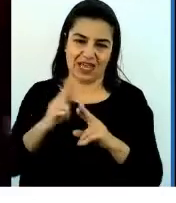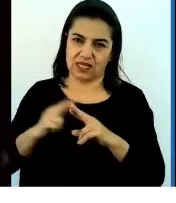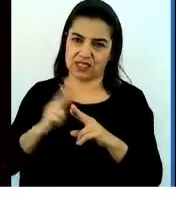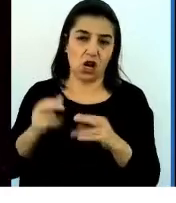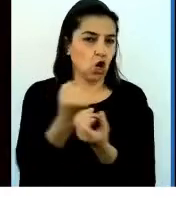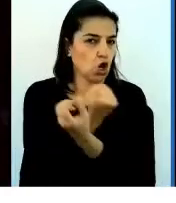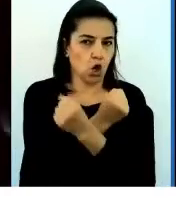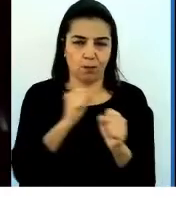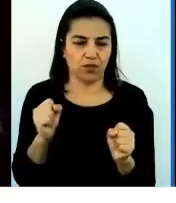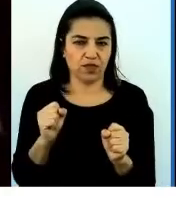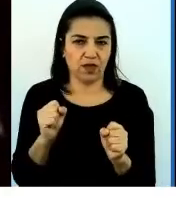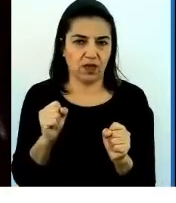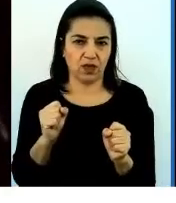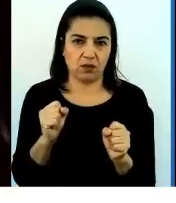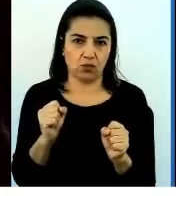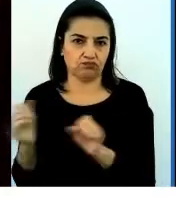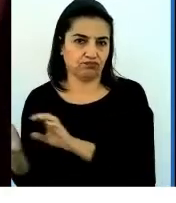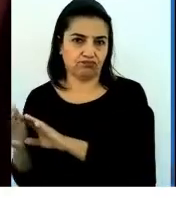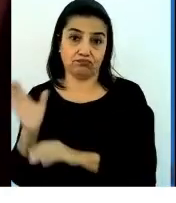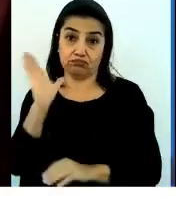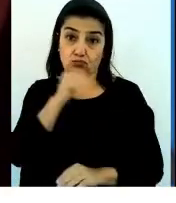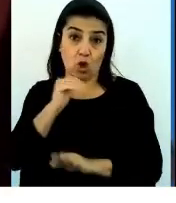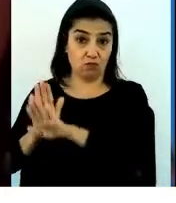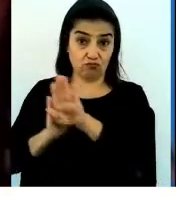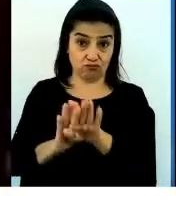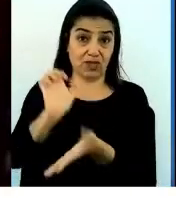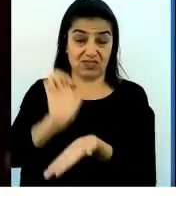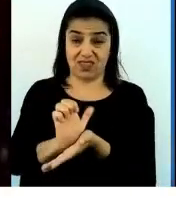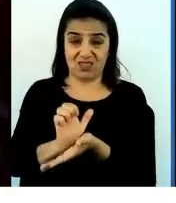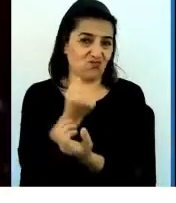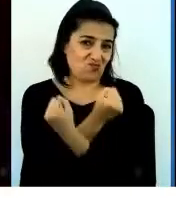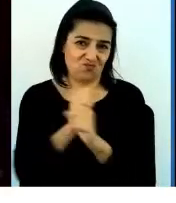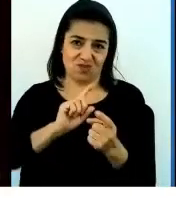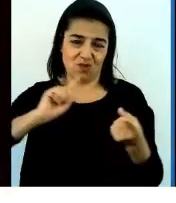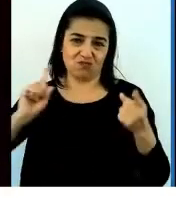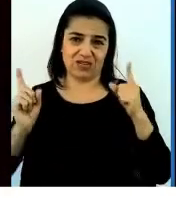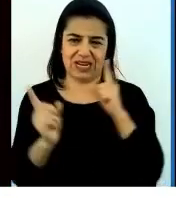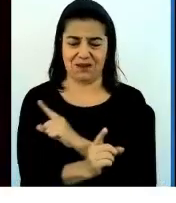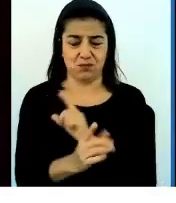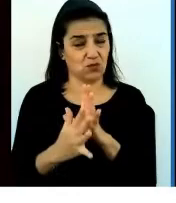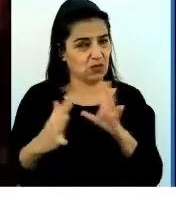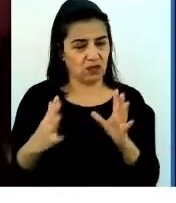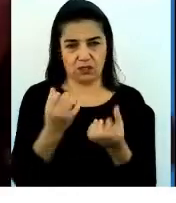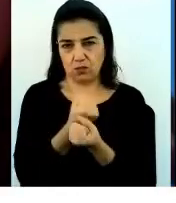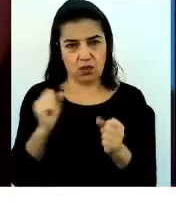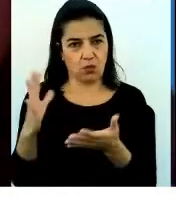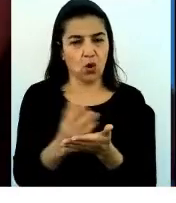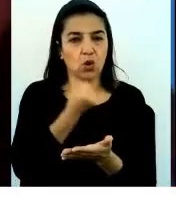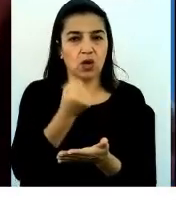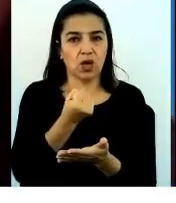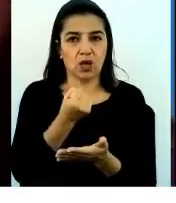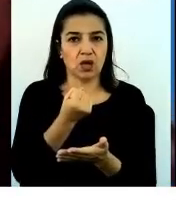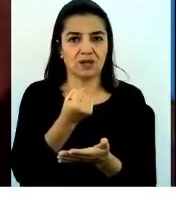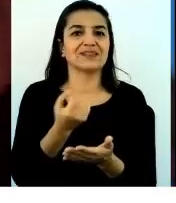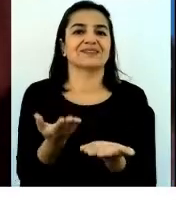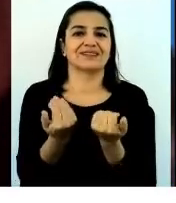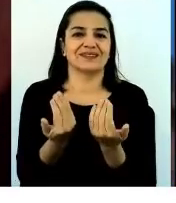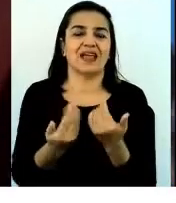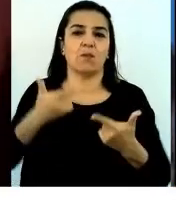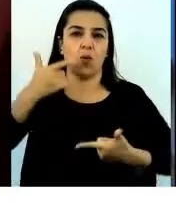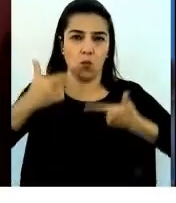sin el Estado. No podemos hacer un cambio tan grande si no tenemos políticas para